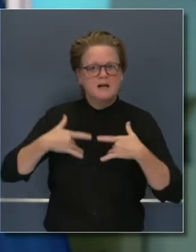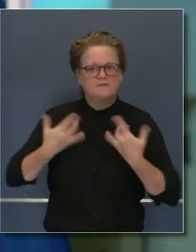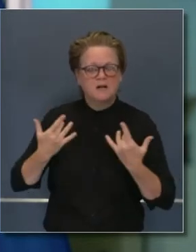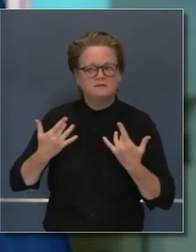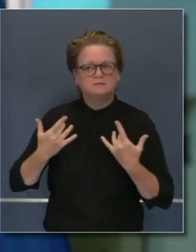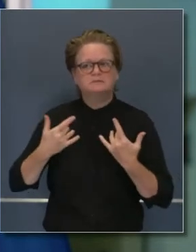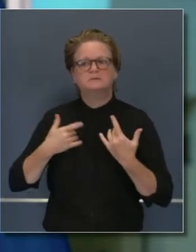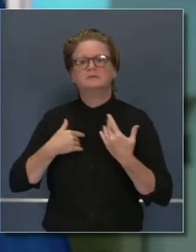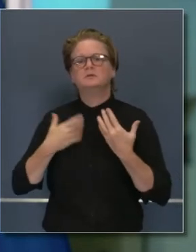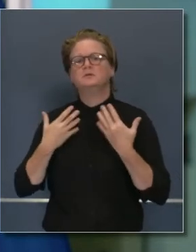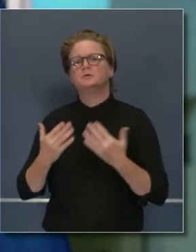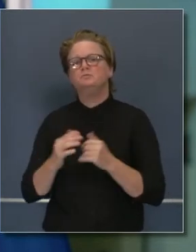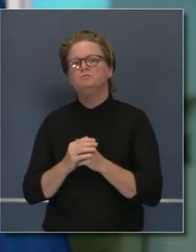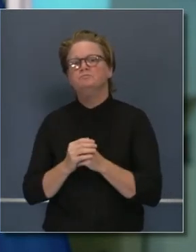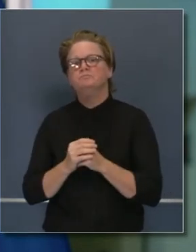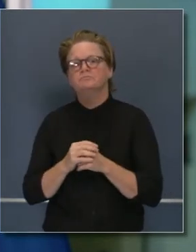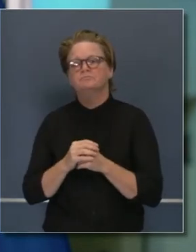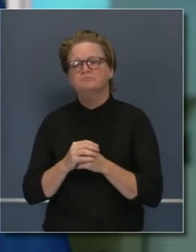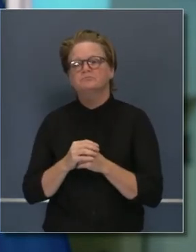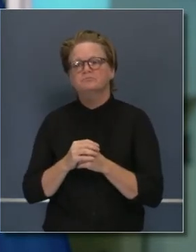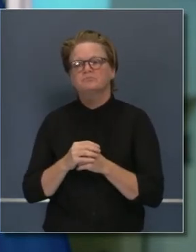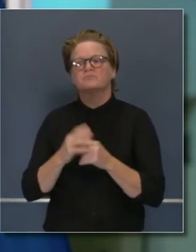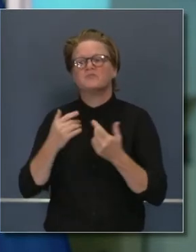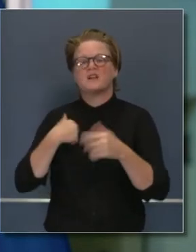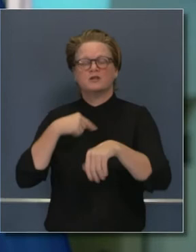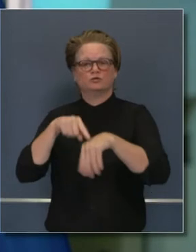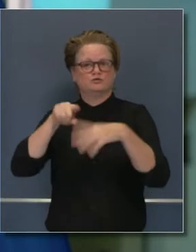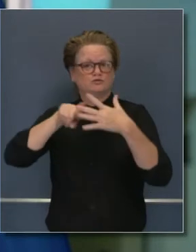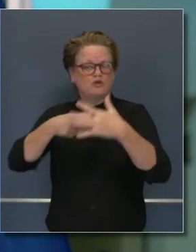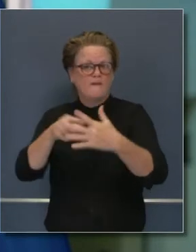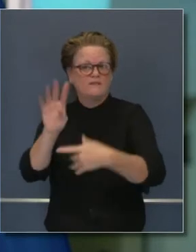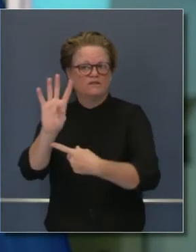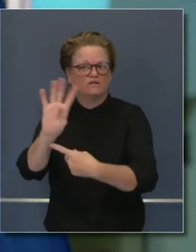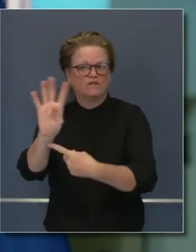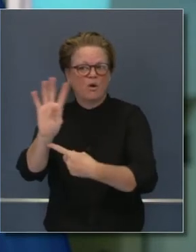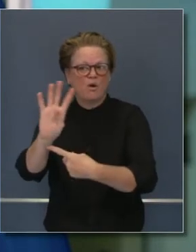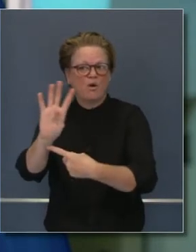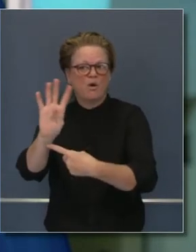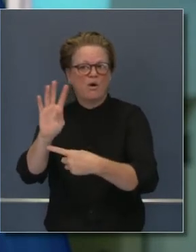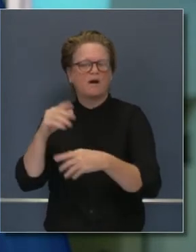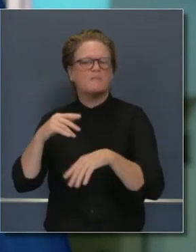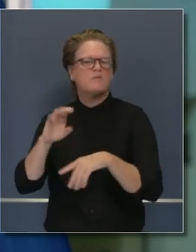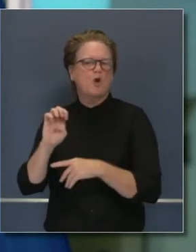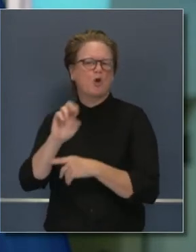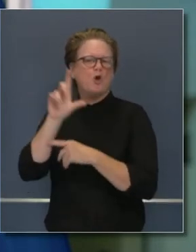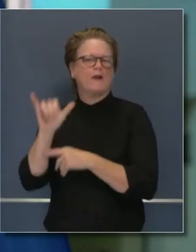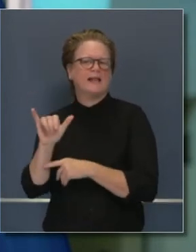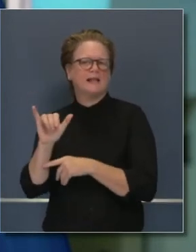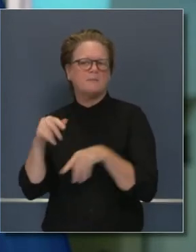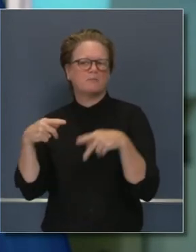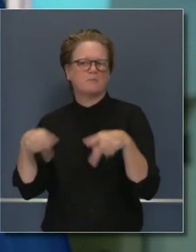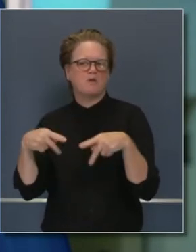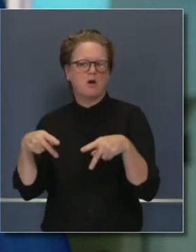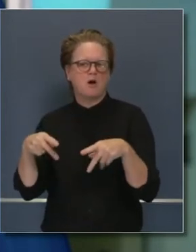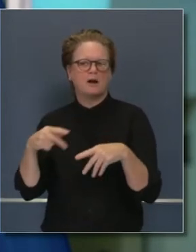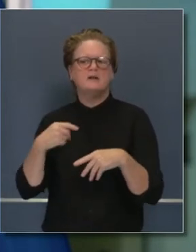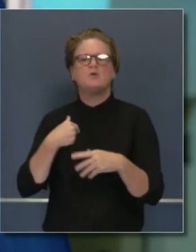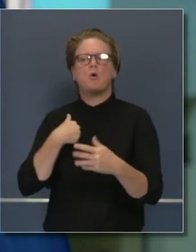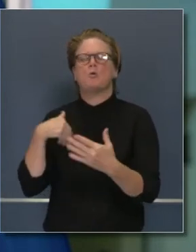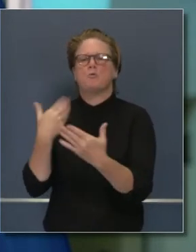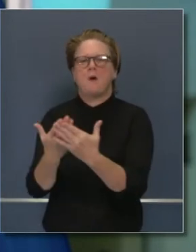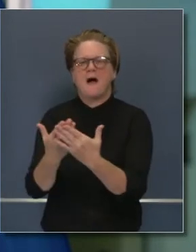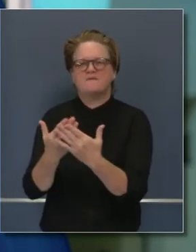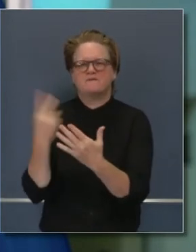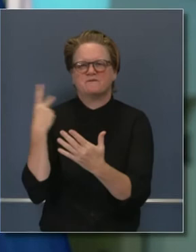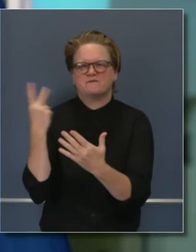actividad en aire libre en un restaurante. Y comenzó el programa a las 4. Era una de esas reservaciones tempranas. Yo